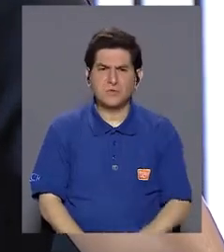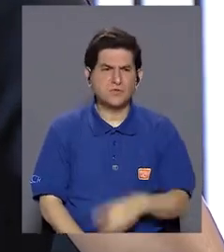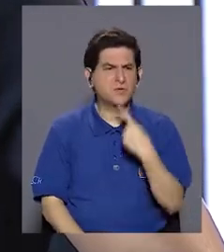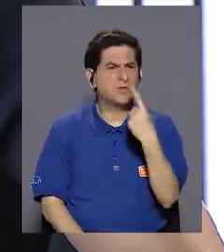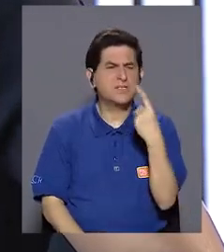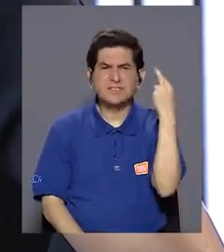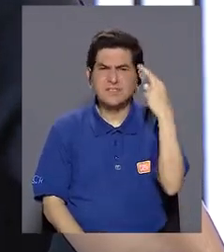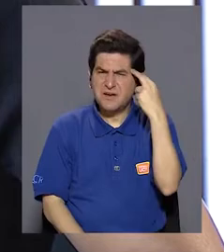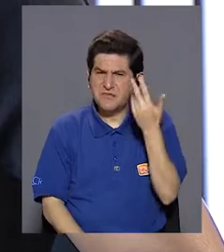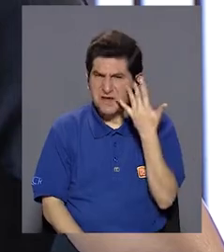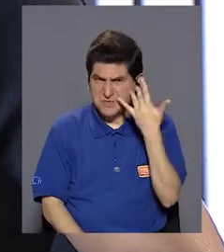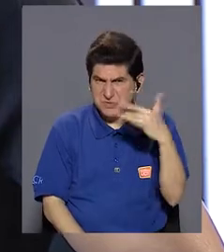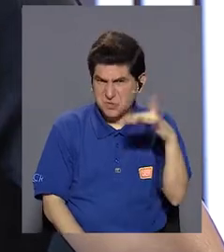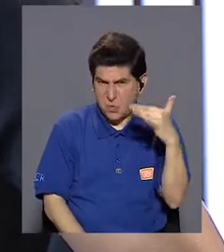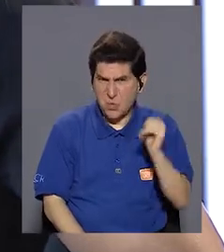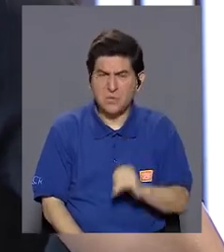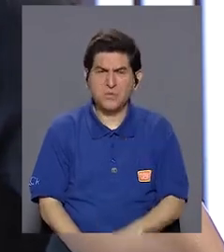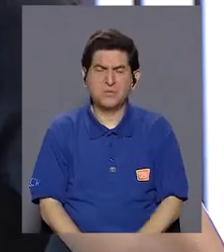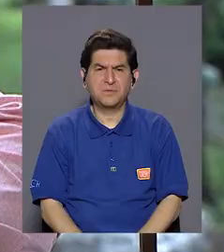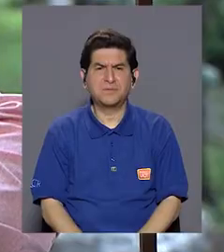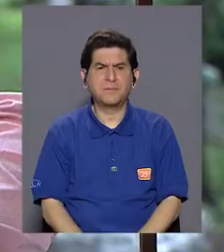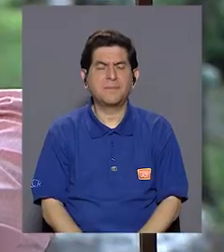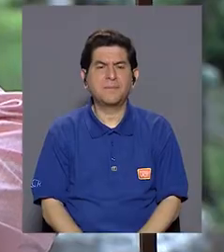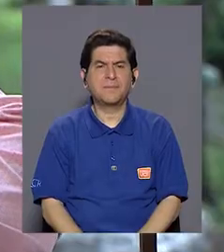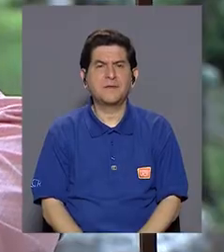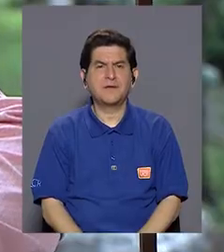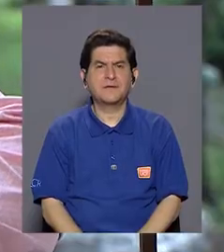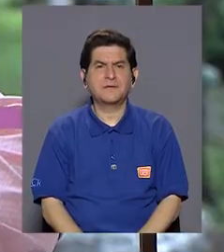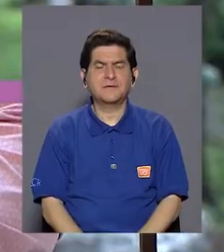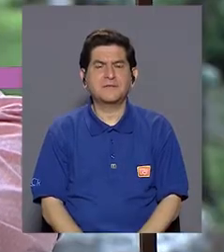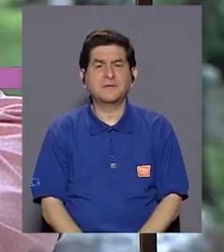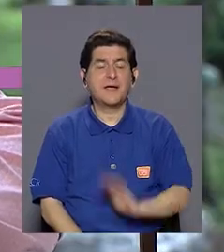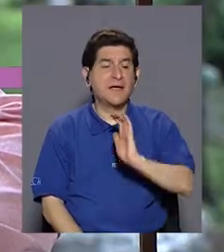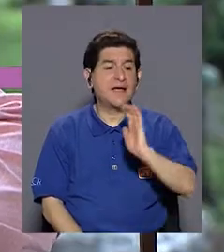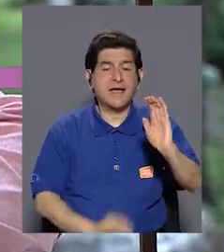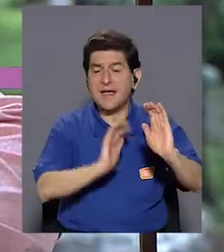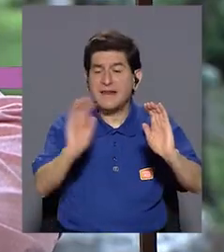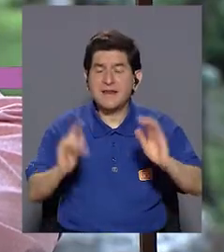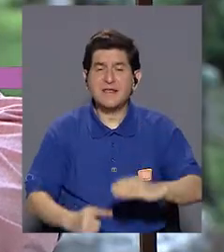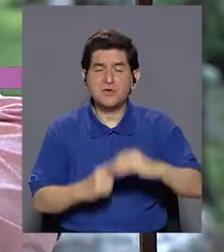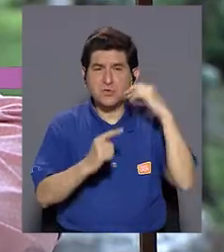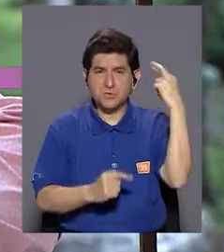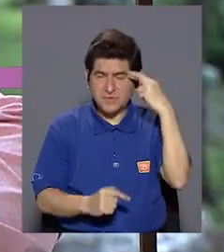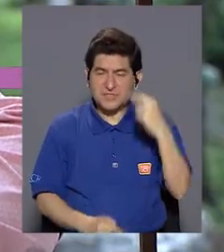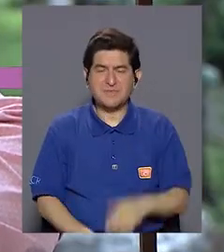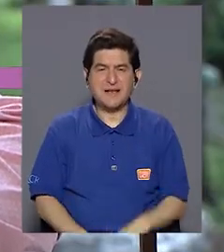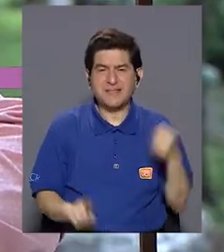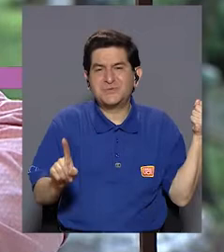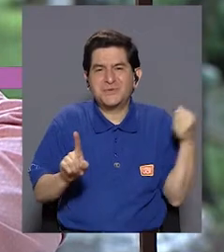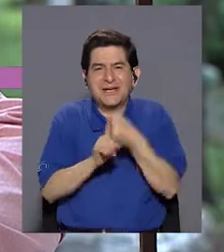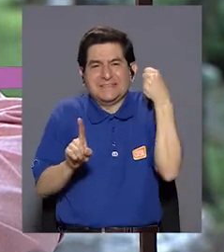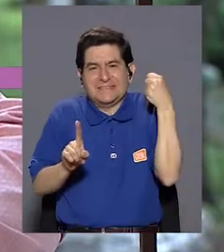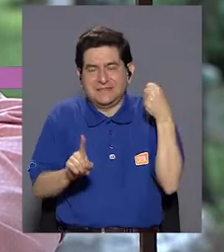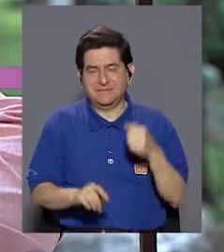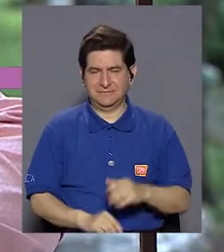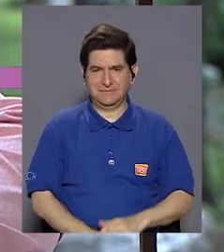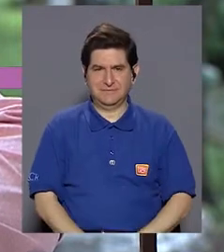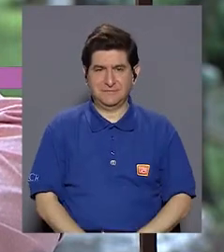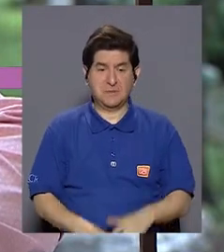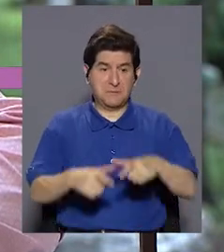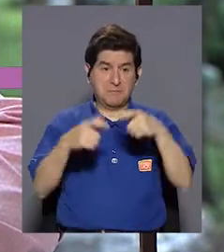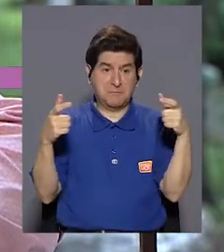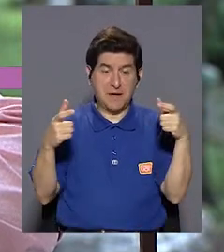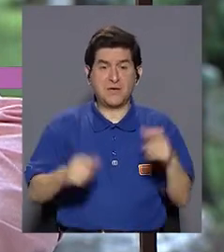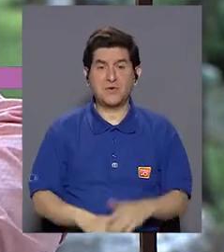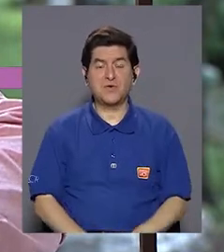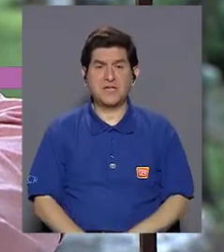hablar como de causas similares? Vamos a ver, es que en niños la principal causa es accidental, o sea, ciertamente la